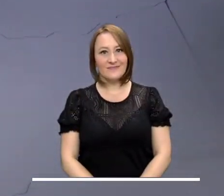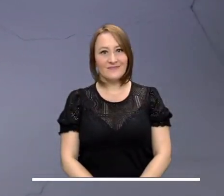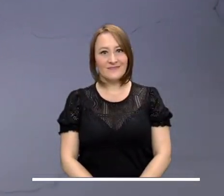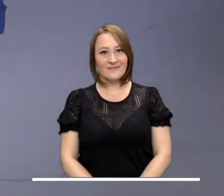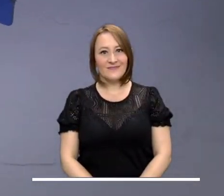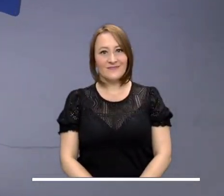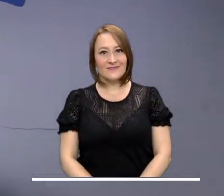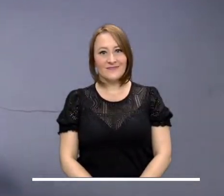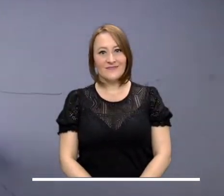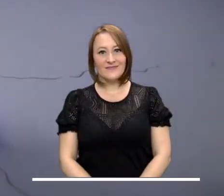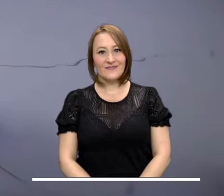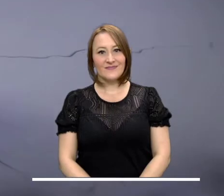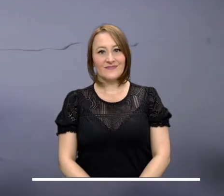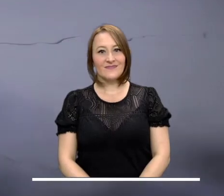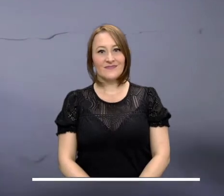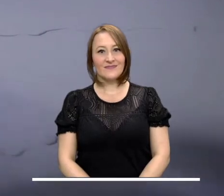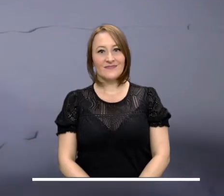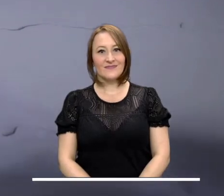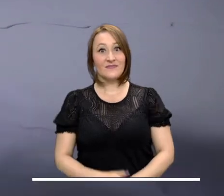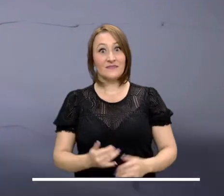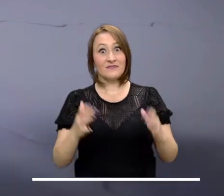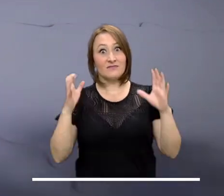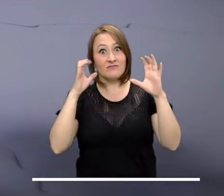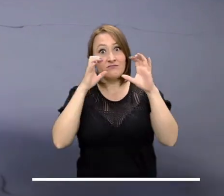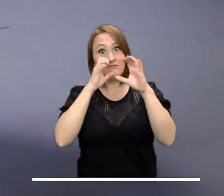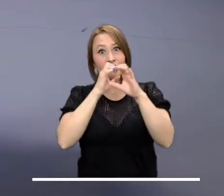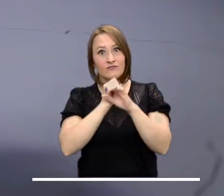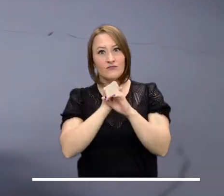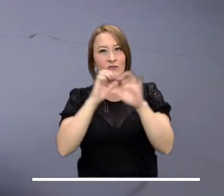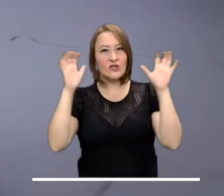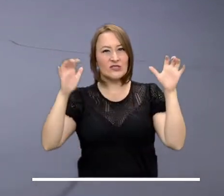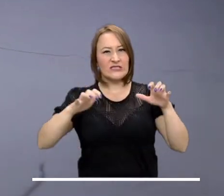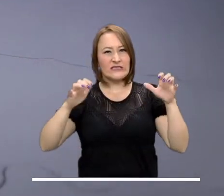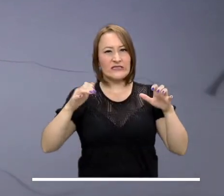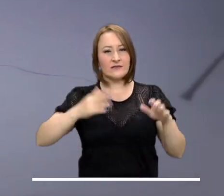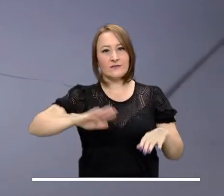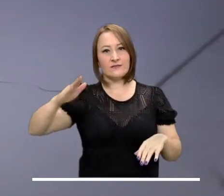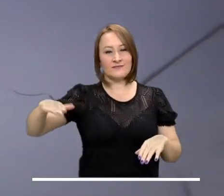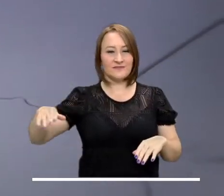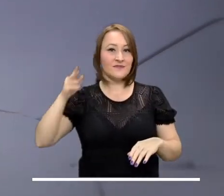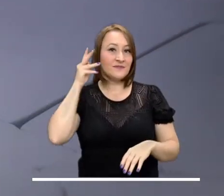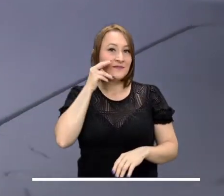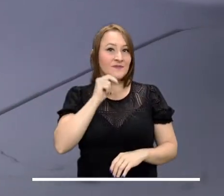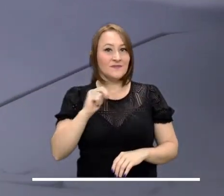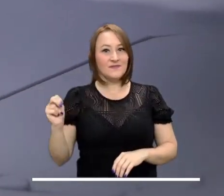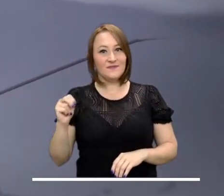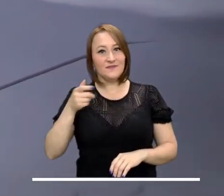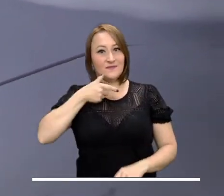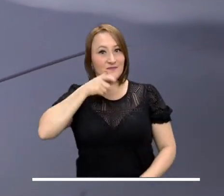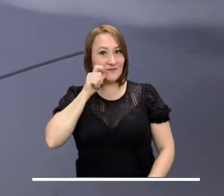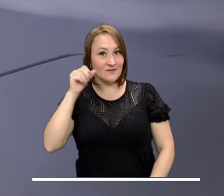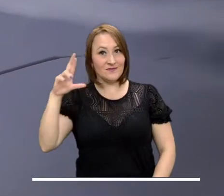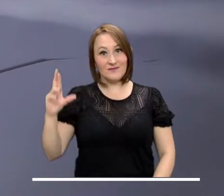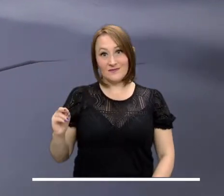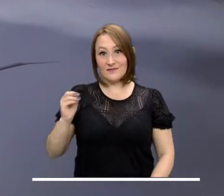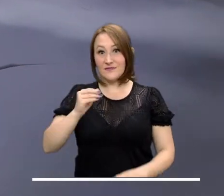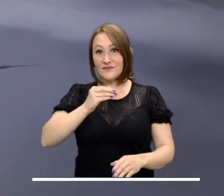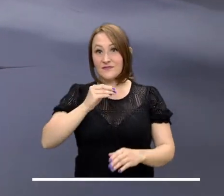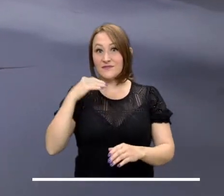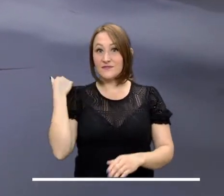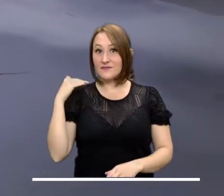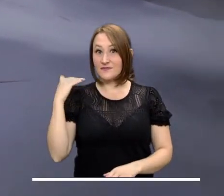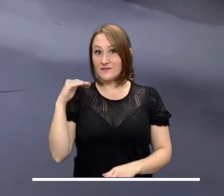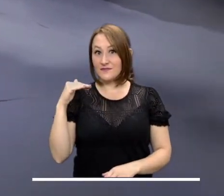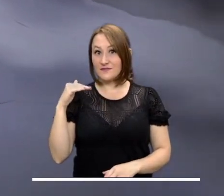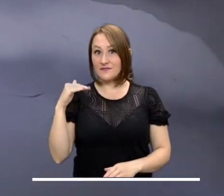En las primeras horas de la noche se prevé que las lluvias caigan en Antioquia, norte de Santander, Caldas, Risaralda y Armenia. El resto de la